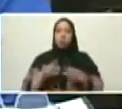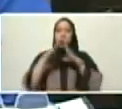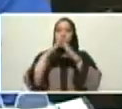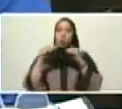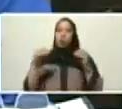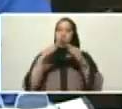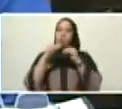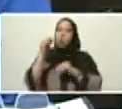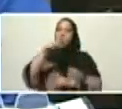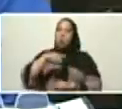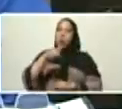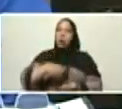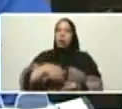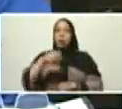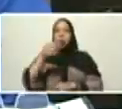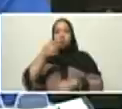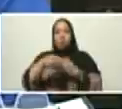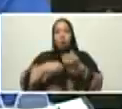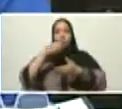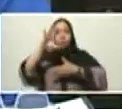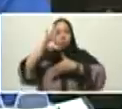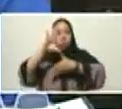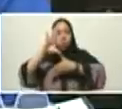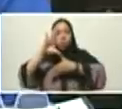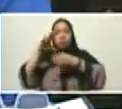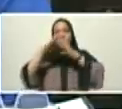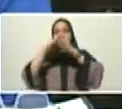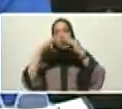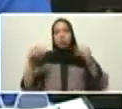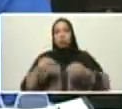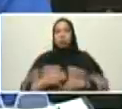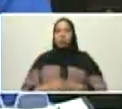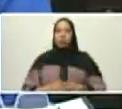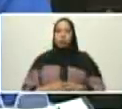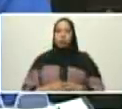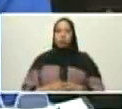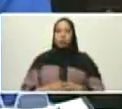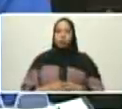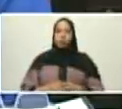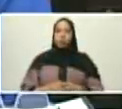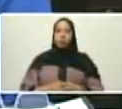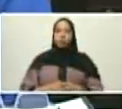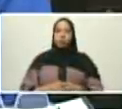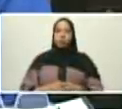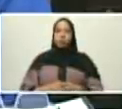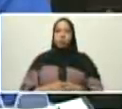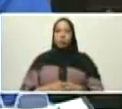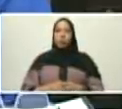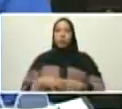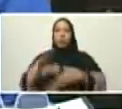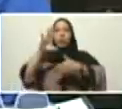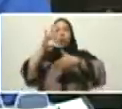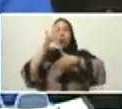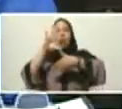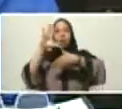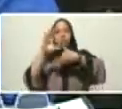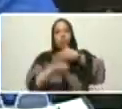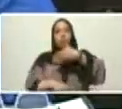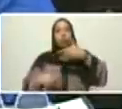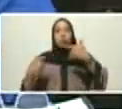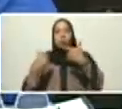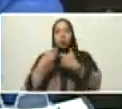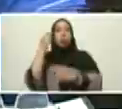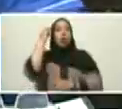lo que hoy llamamos América Latina y el Caribe, la América meridional, la América de